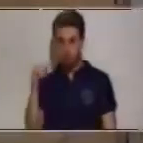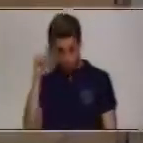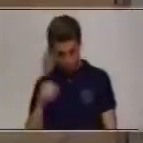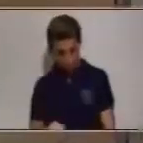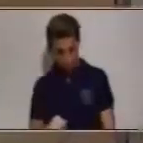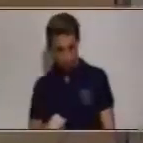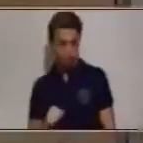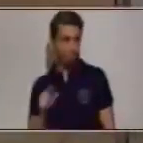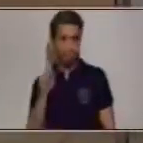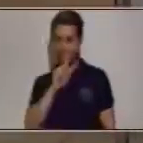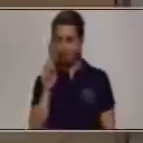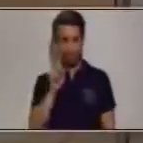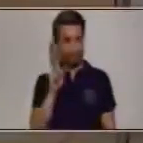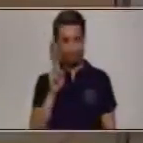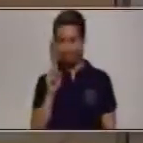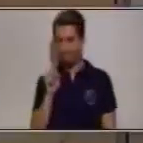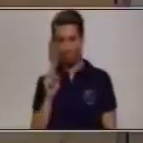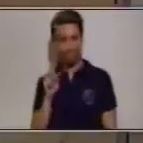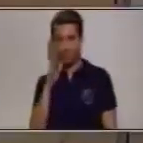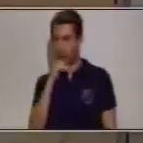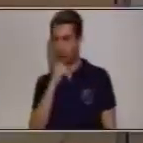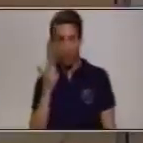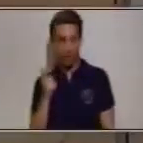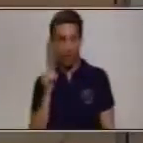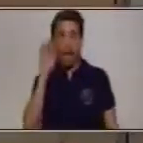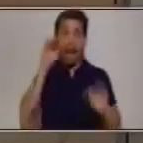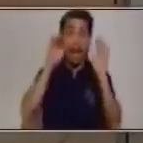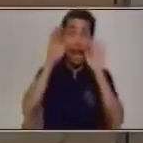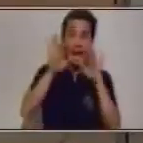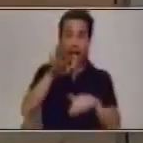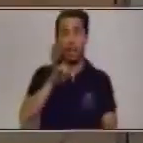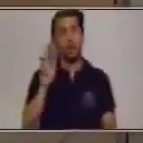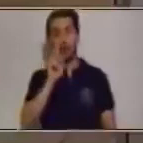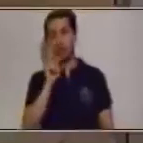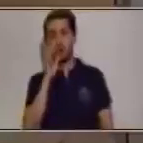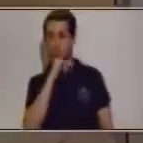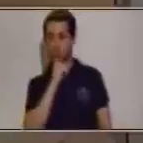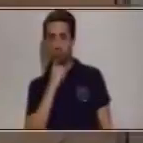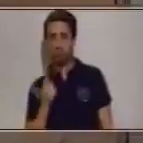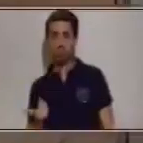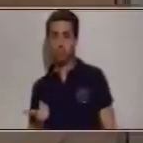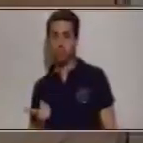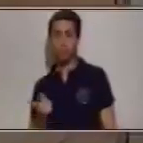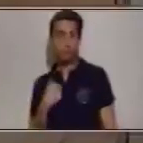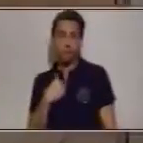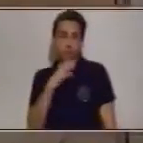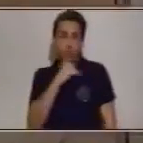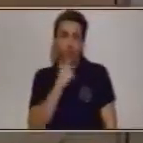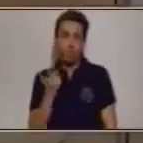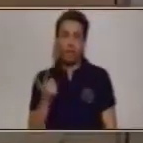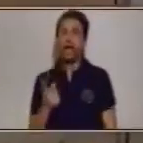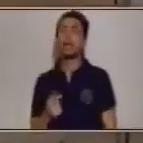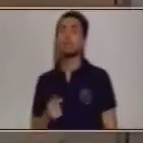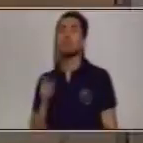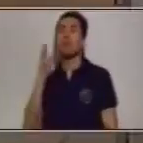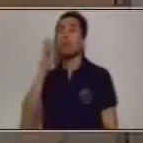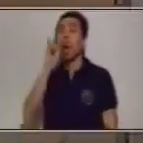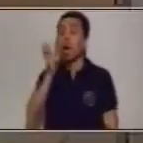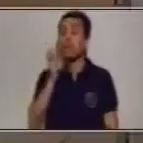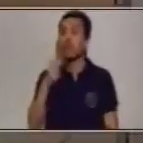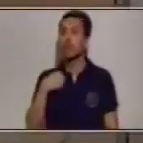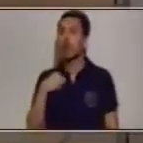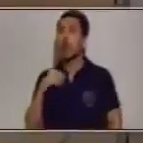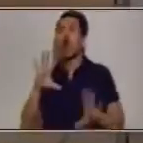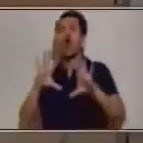No, yo sé que algunos ya me dijeron, no, no se puede, profe, no se puede, y definitivamente yo no lo puedo hacer. Por eso el tema de hoy es, ¿cómo